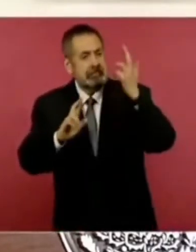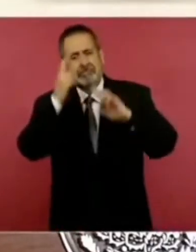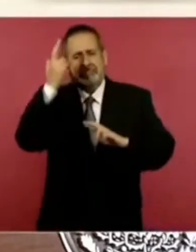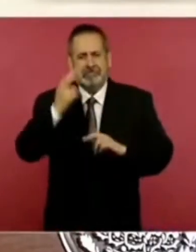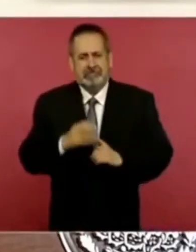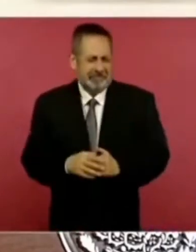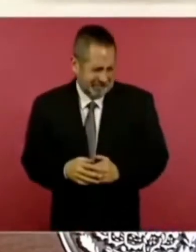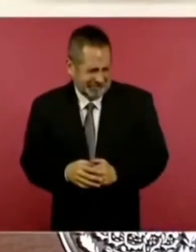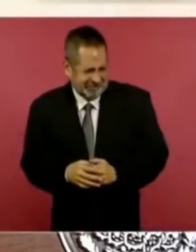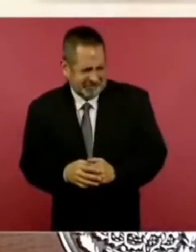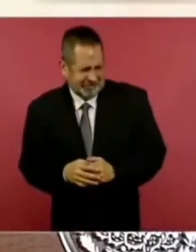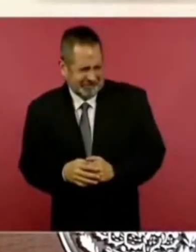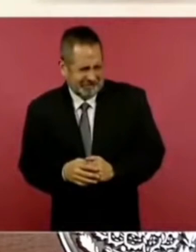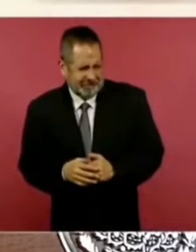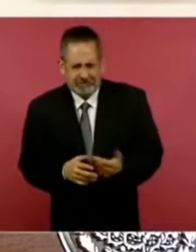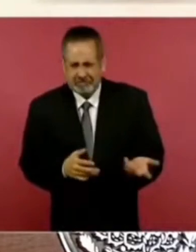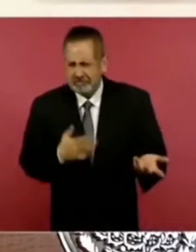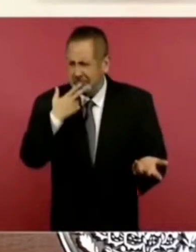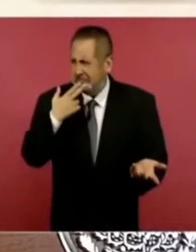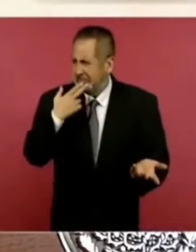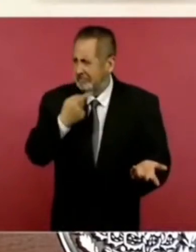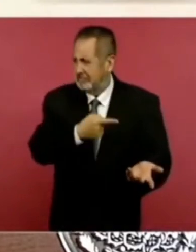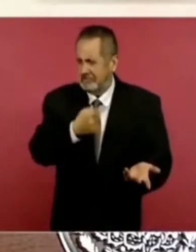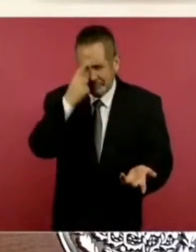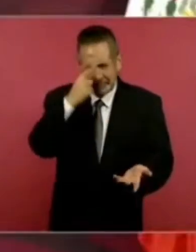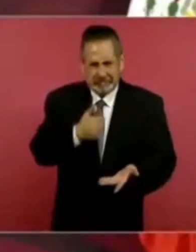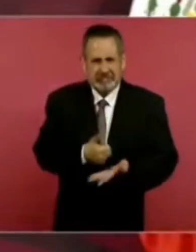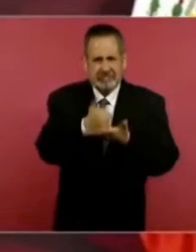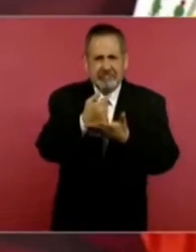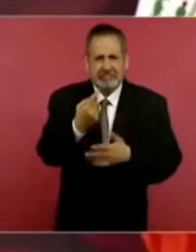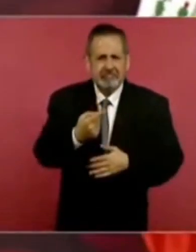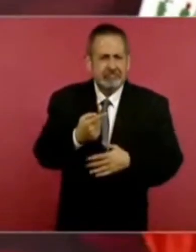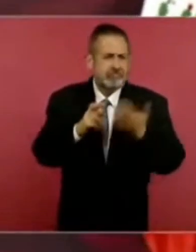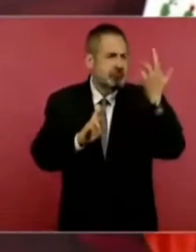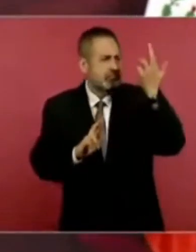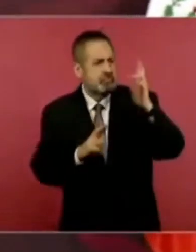Díganme, ¿en qué ayudan al pueblo?